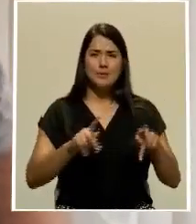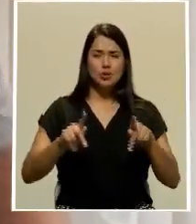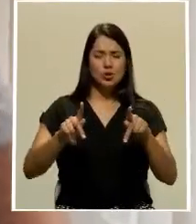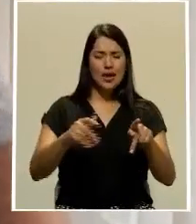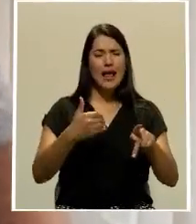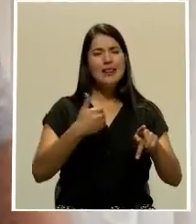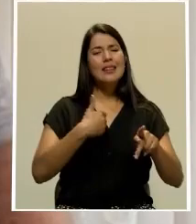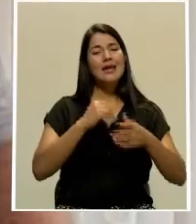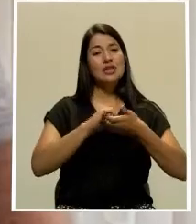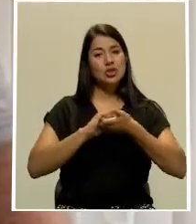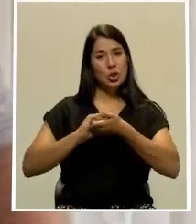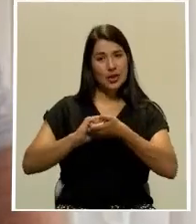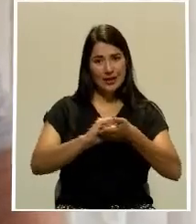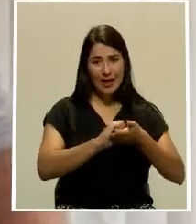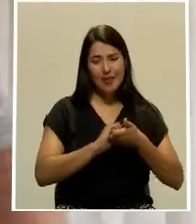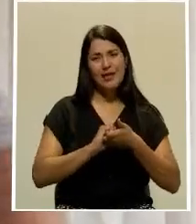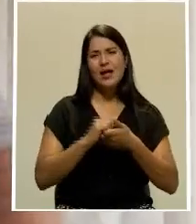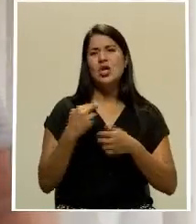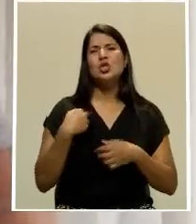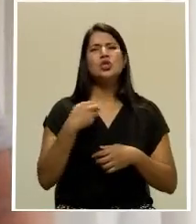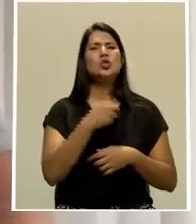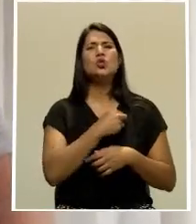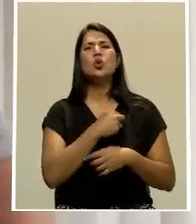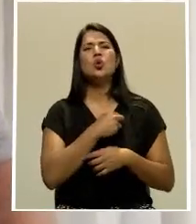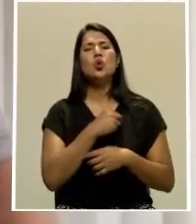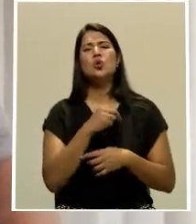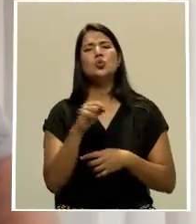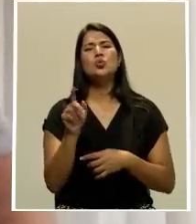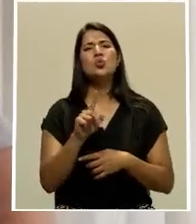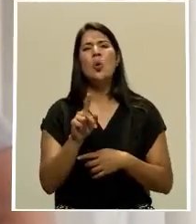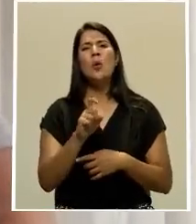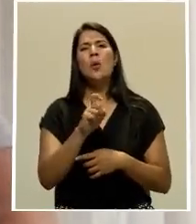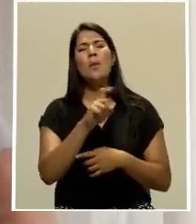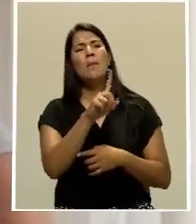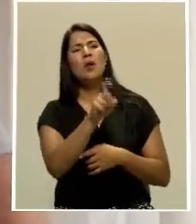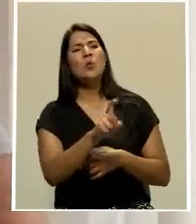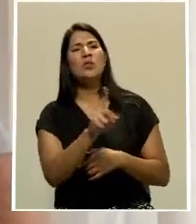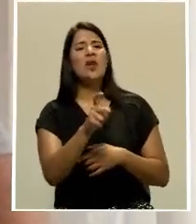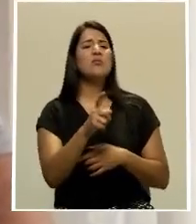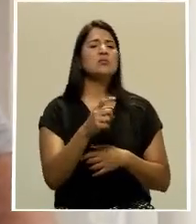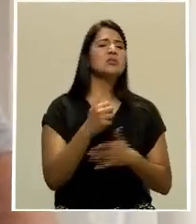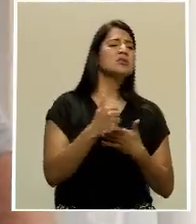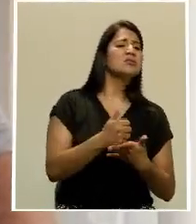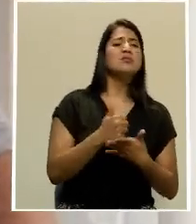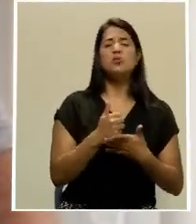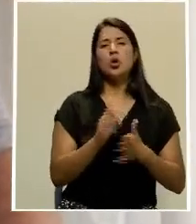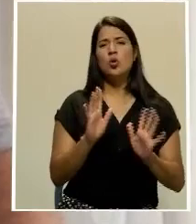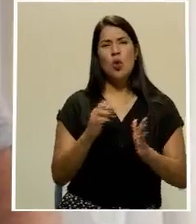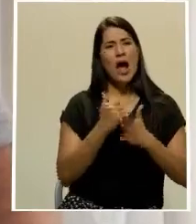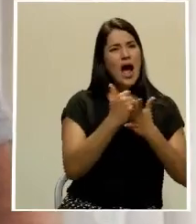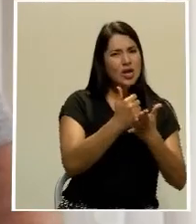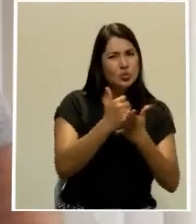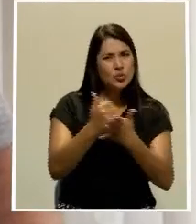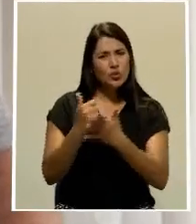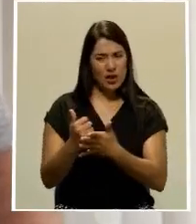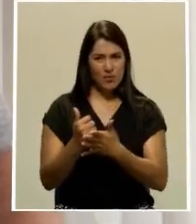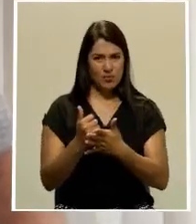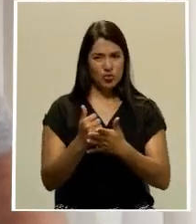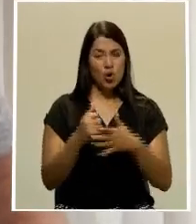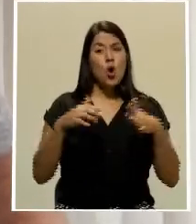solidario, no preguntemos quién es, sino cómo vamos a ayudar, cómo vamos a seguir trabajando para que Dota